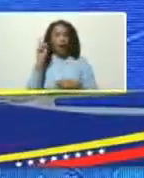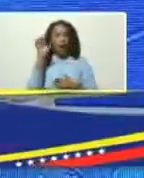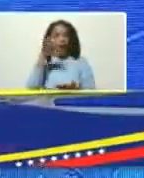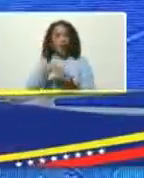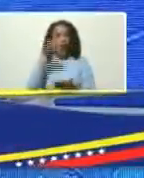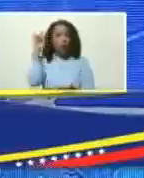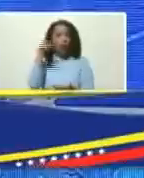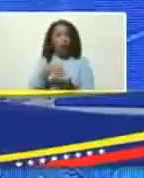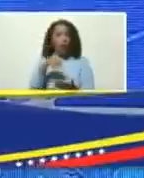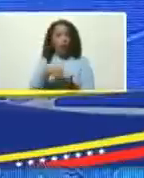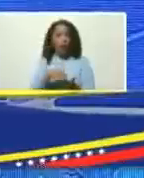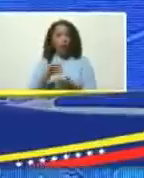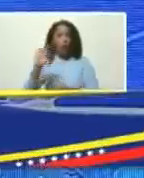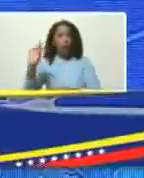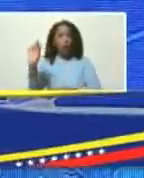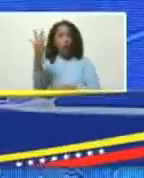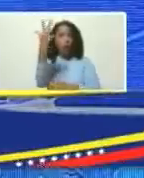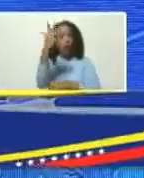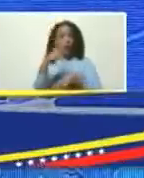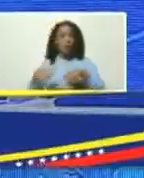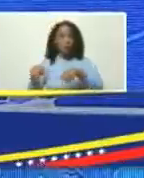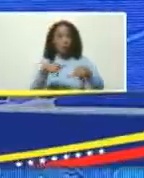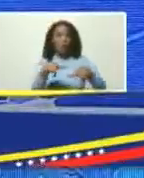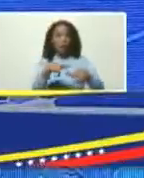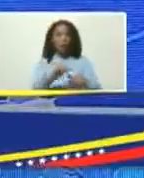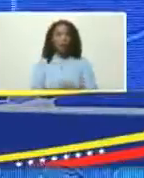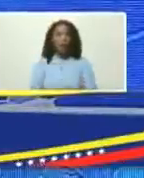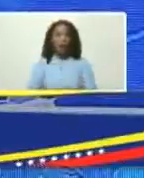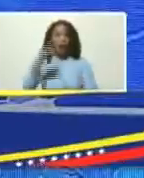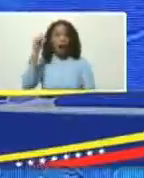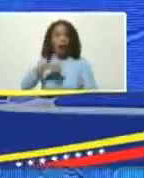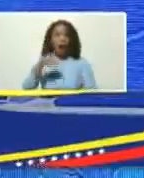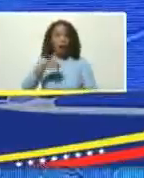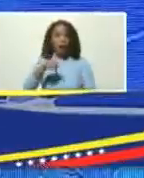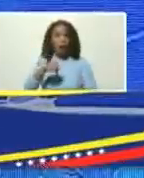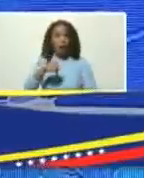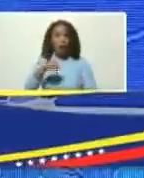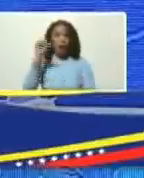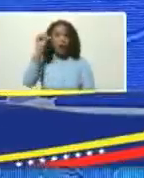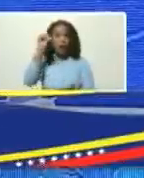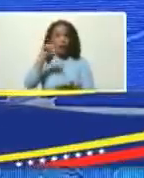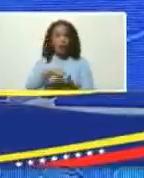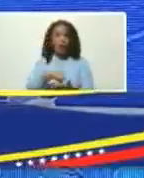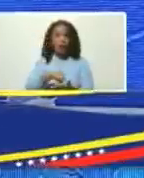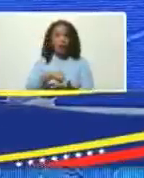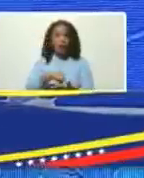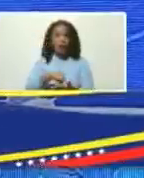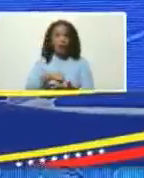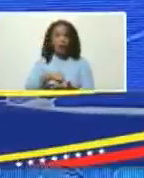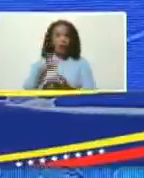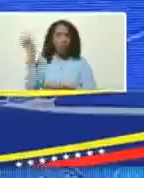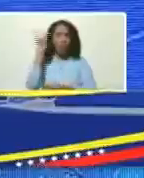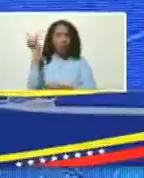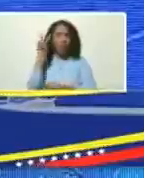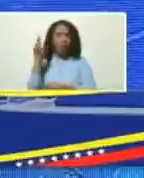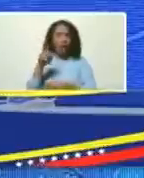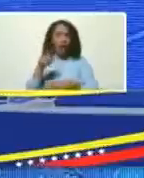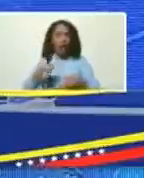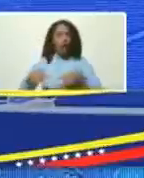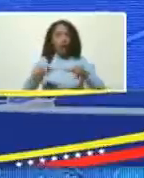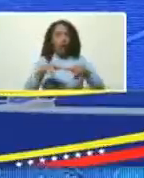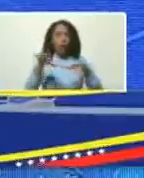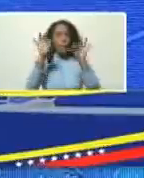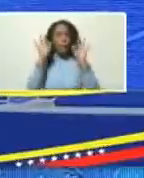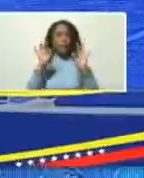en tercer lugar aquí en el pleno centro del litoral venezolano la zona económica